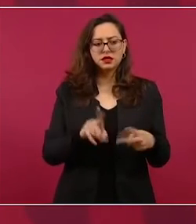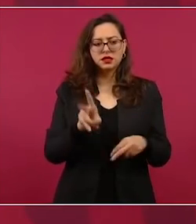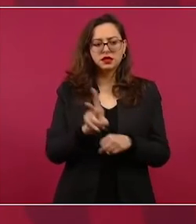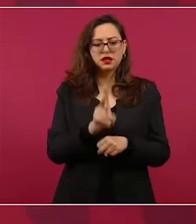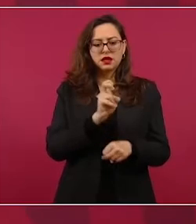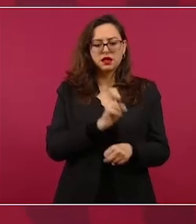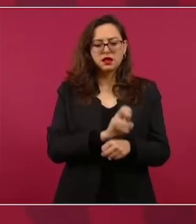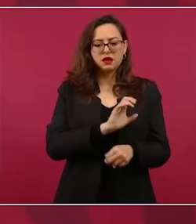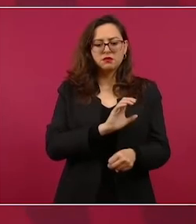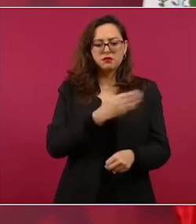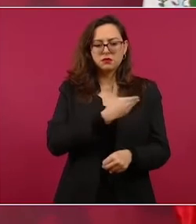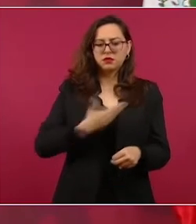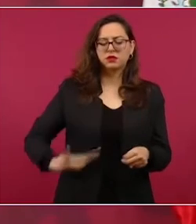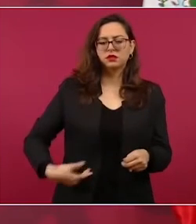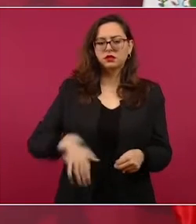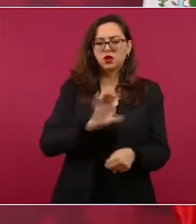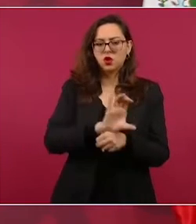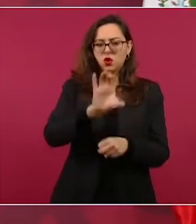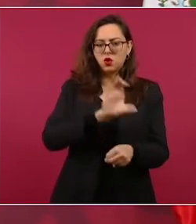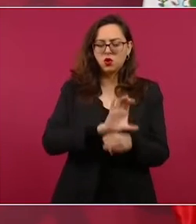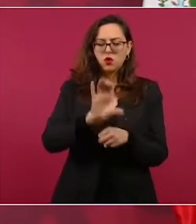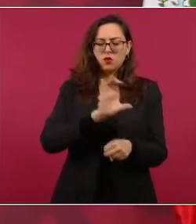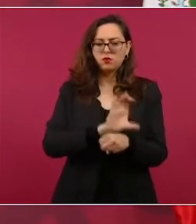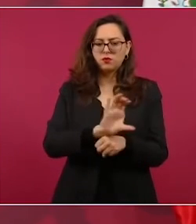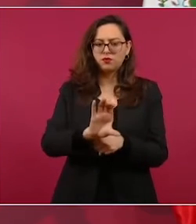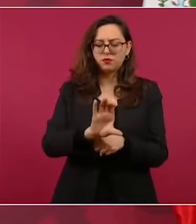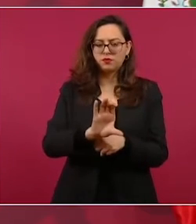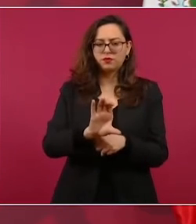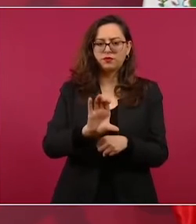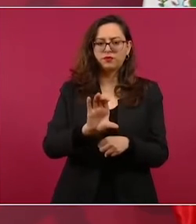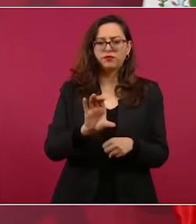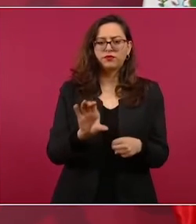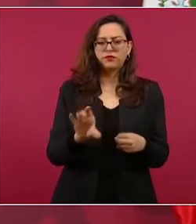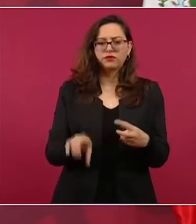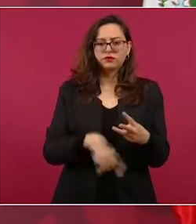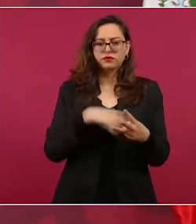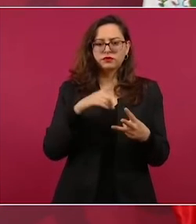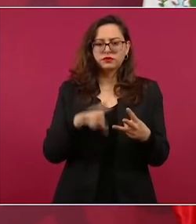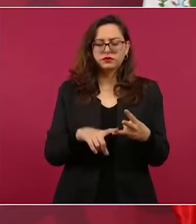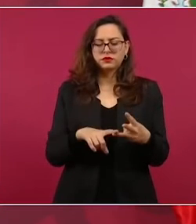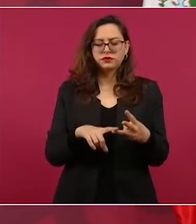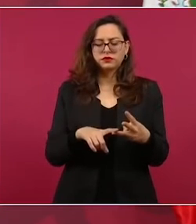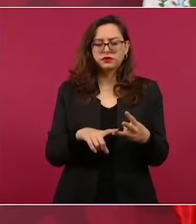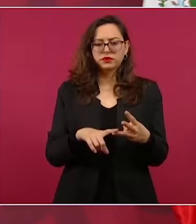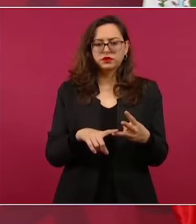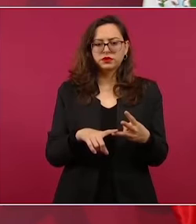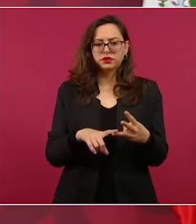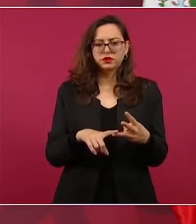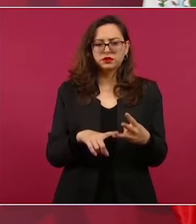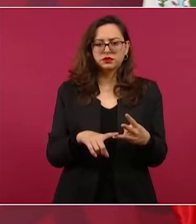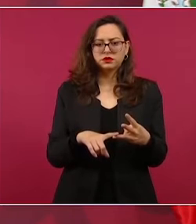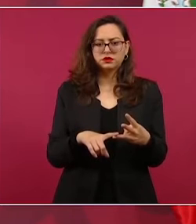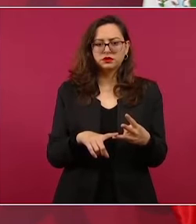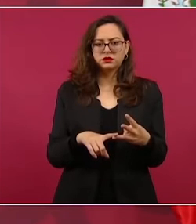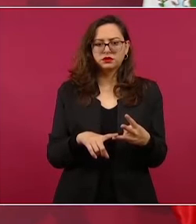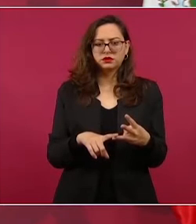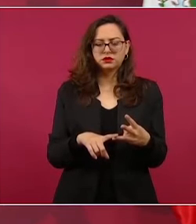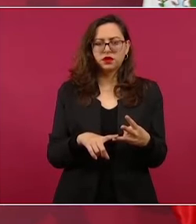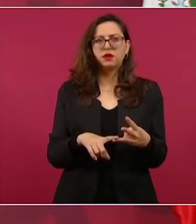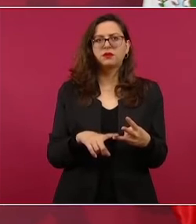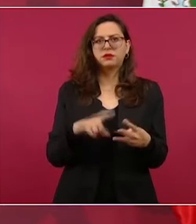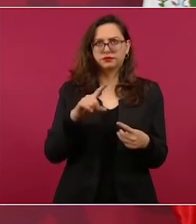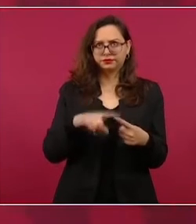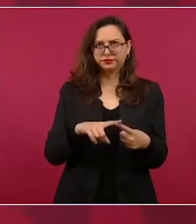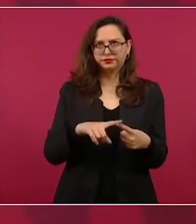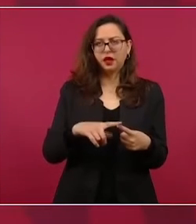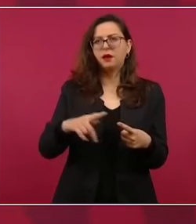presidente de Colombia, Pedro Castillo, presidente de Perú,